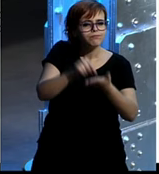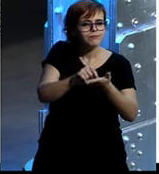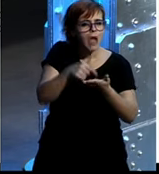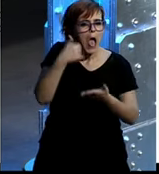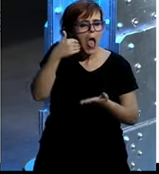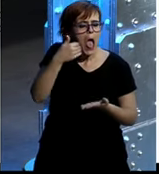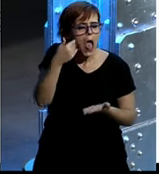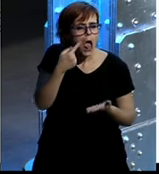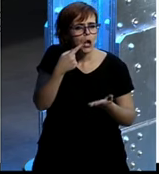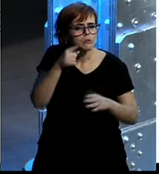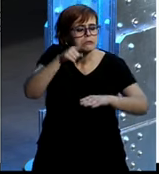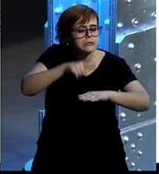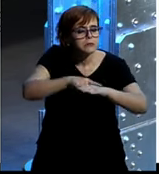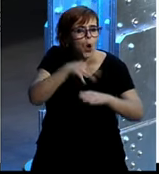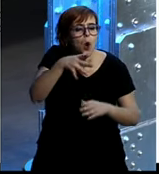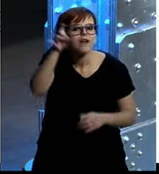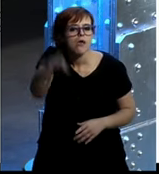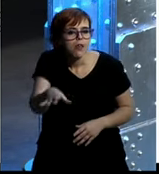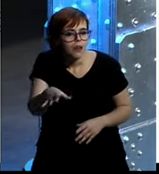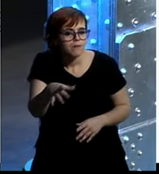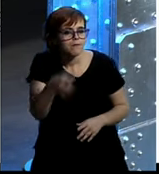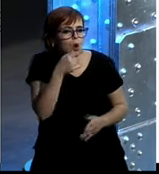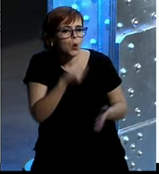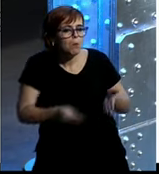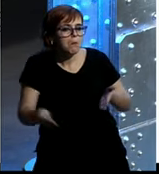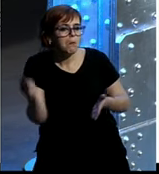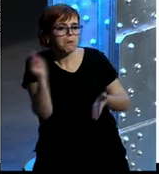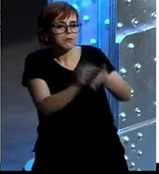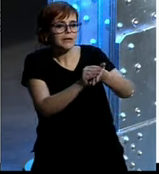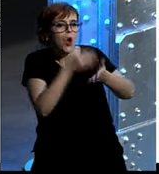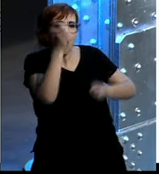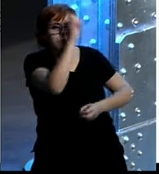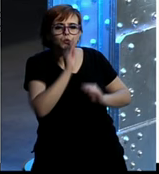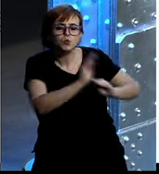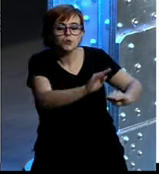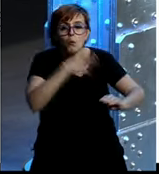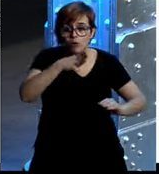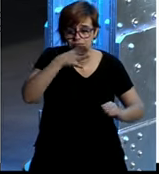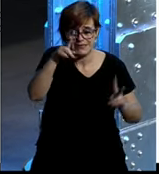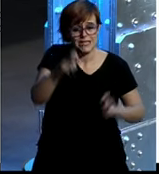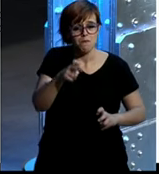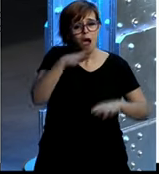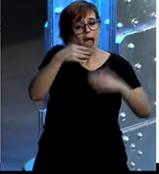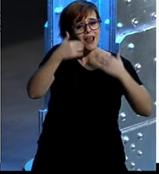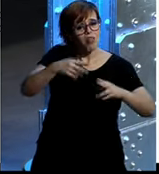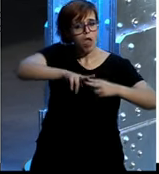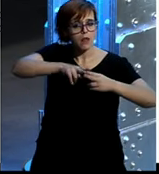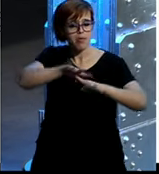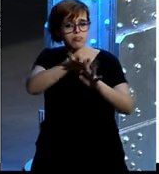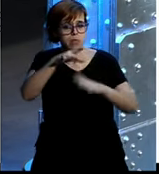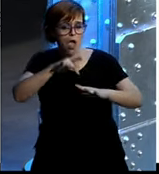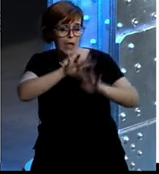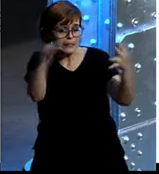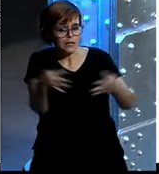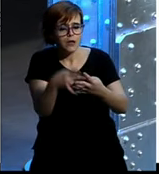de nosotros, quién habla de nosotros, ¿no? Porque ahora todas las herramientas de medición online te permite llegar a tener